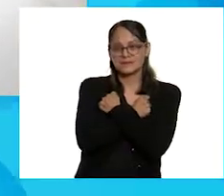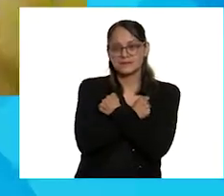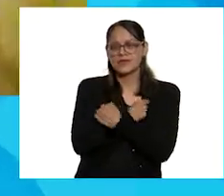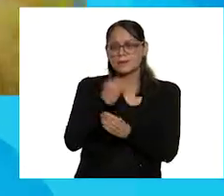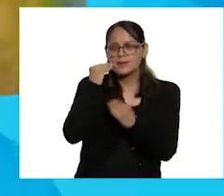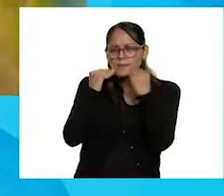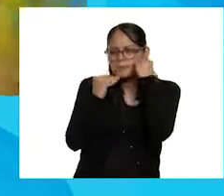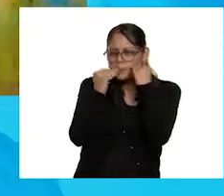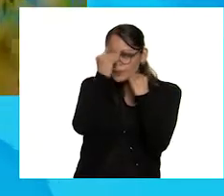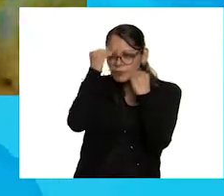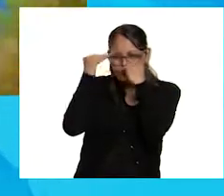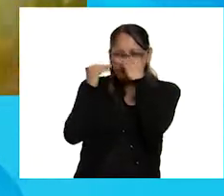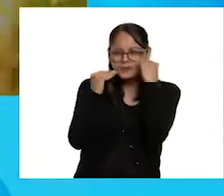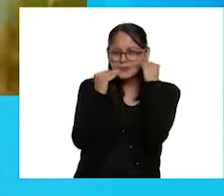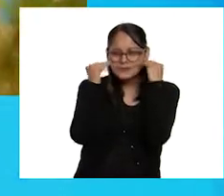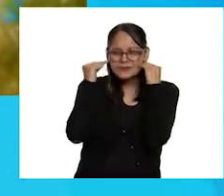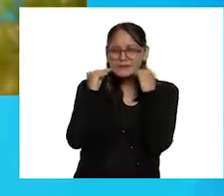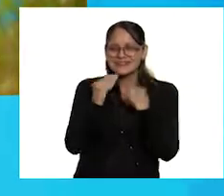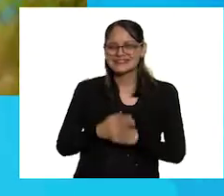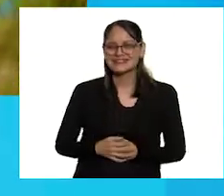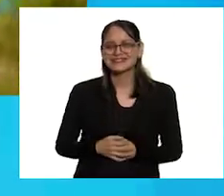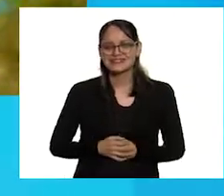da besitos en el cachete.